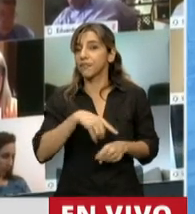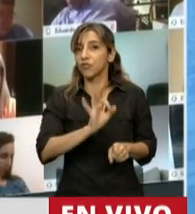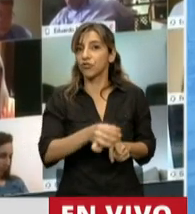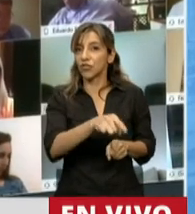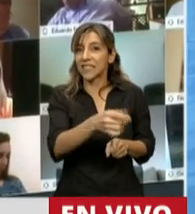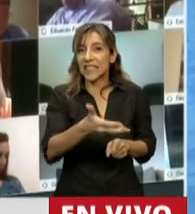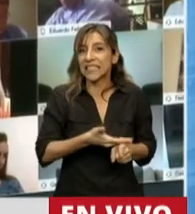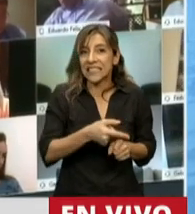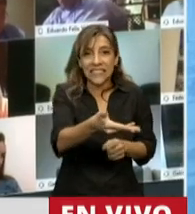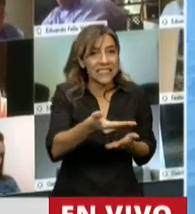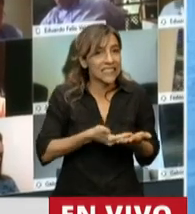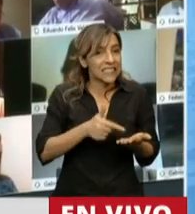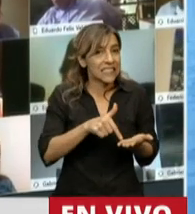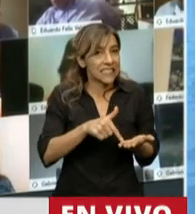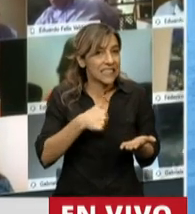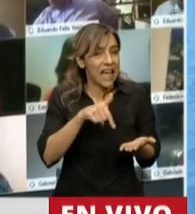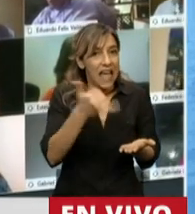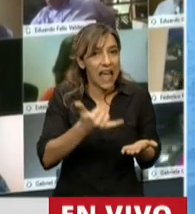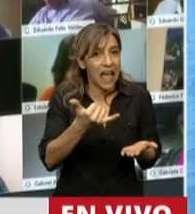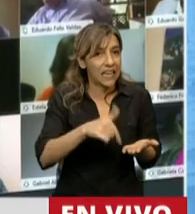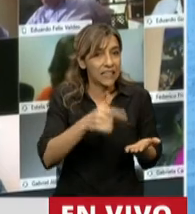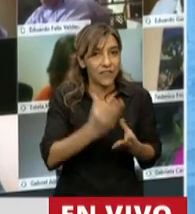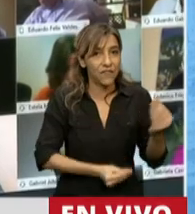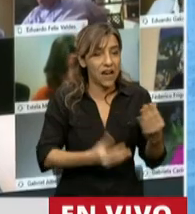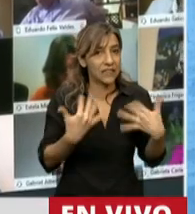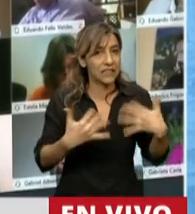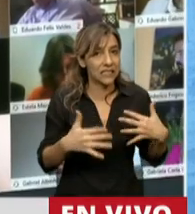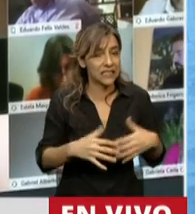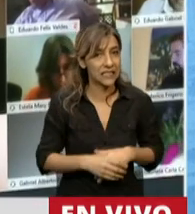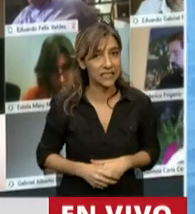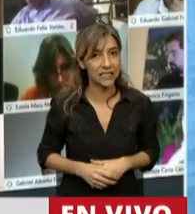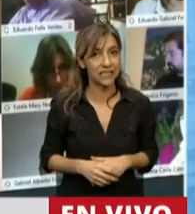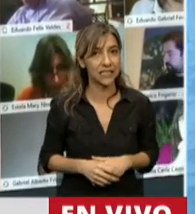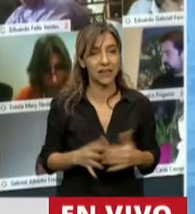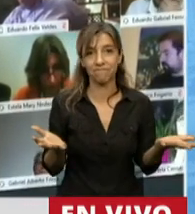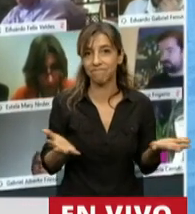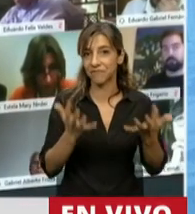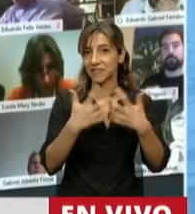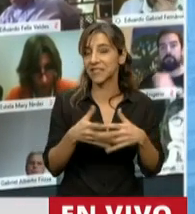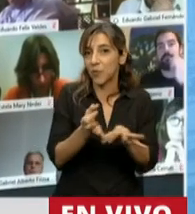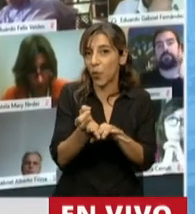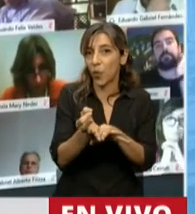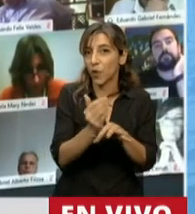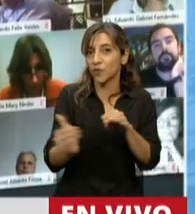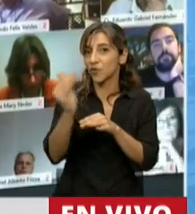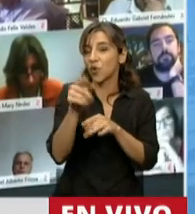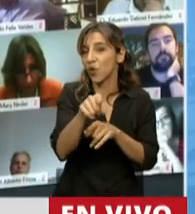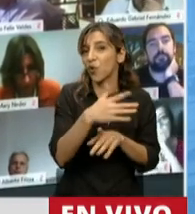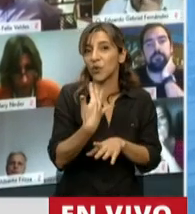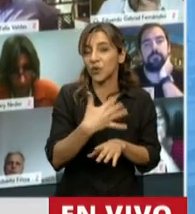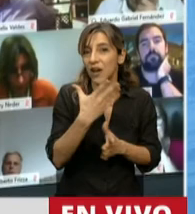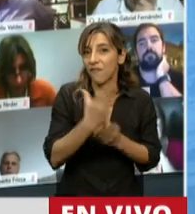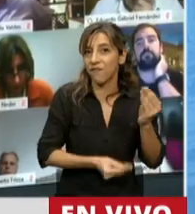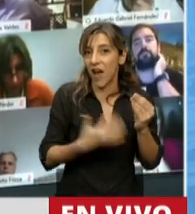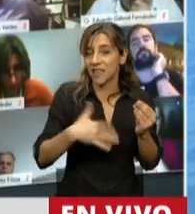presupuesto que tenga este déficit en el sistema de educación superior. Pero